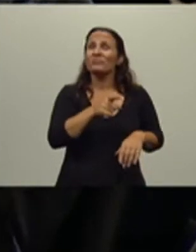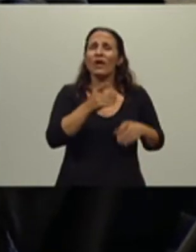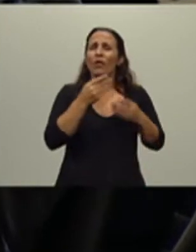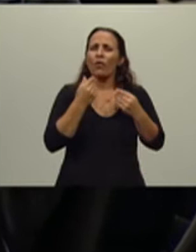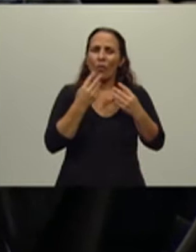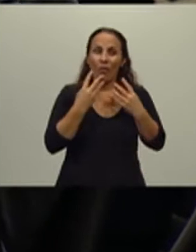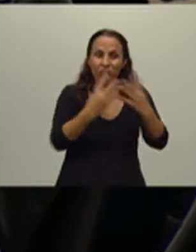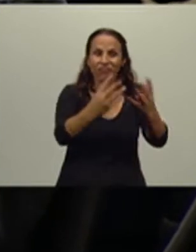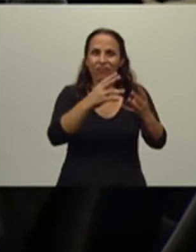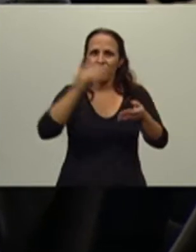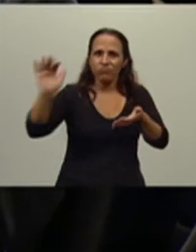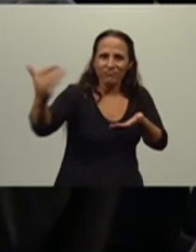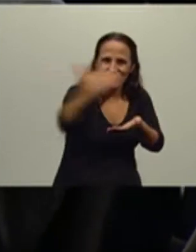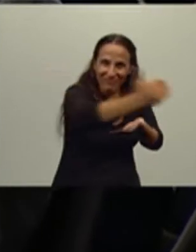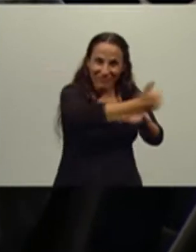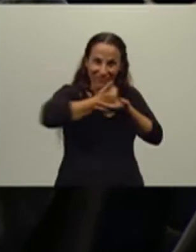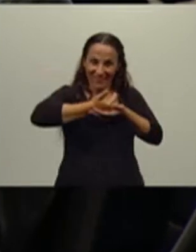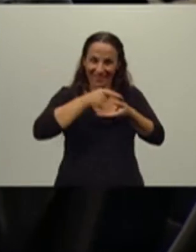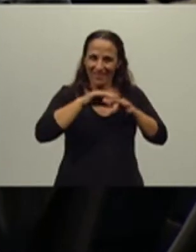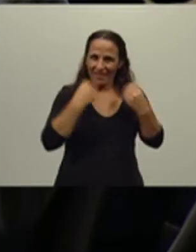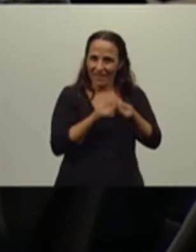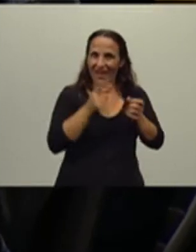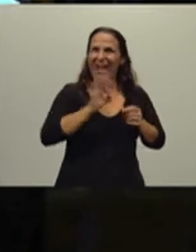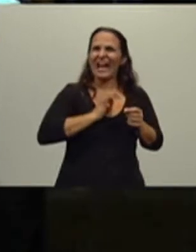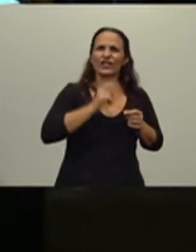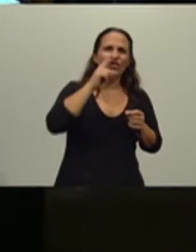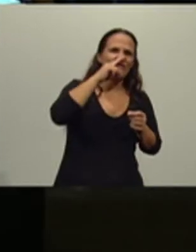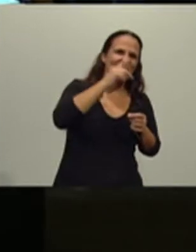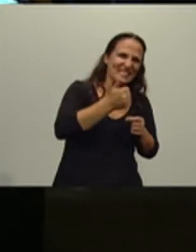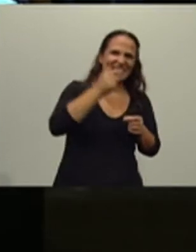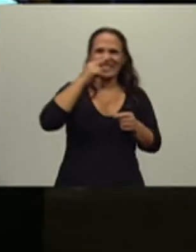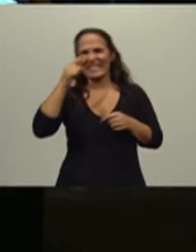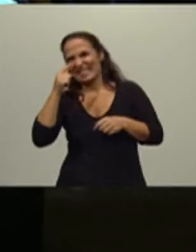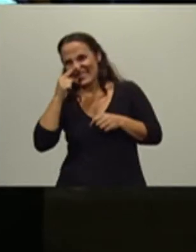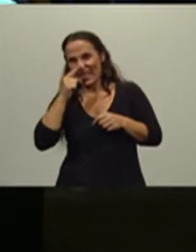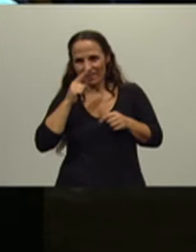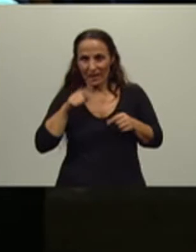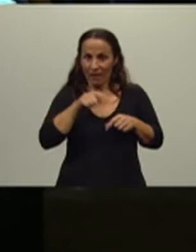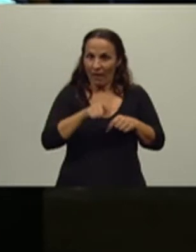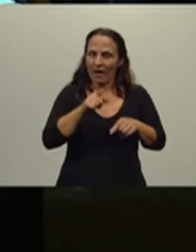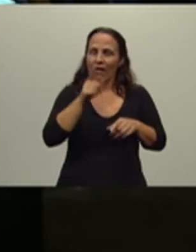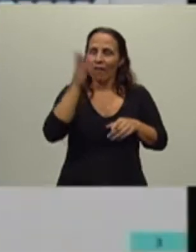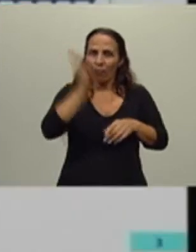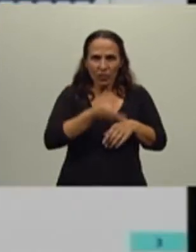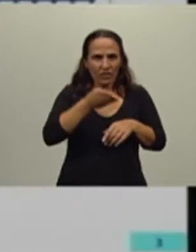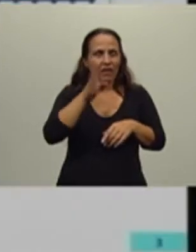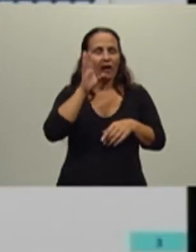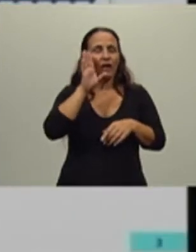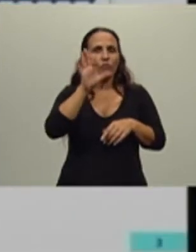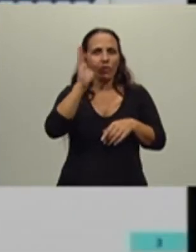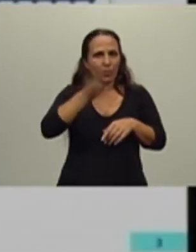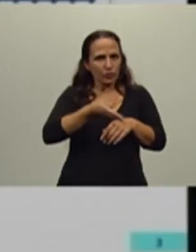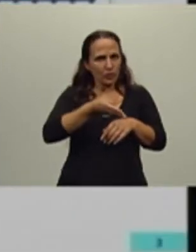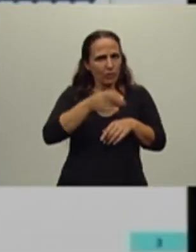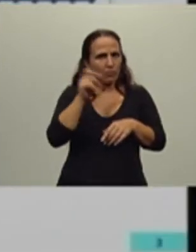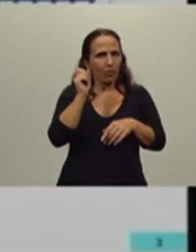76-77, la alícuota era del 50% y se produjo el récord